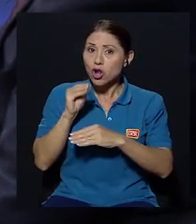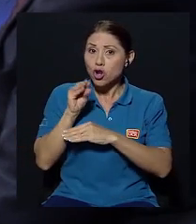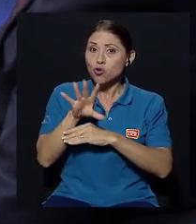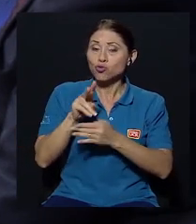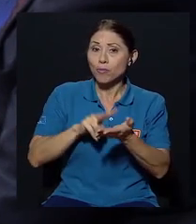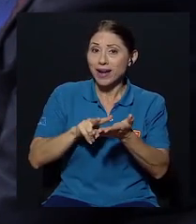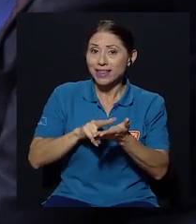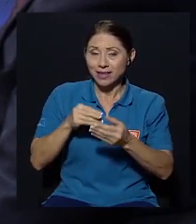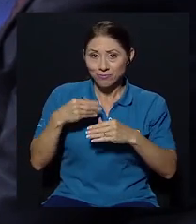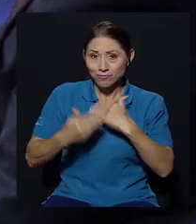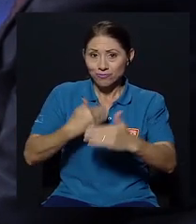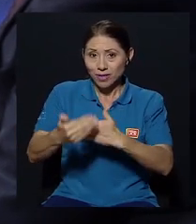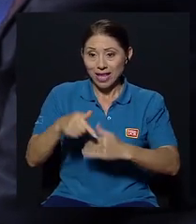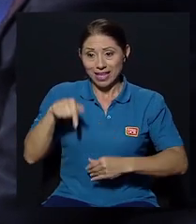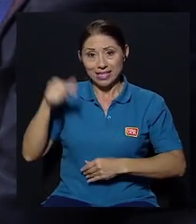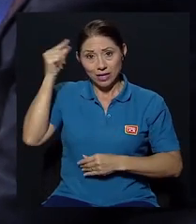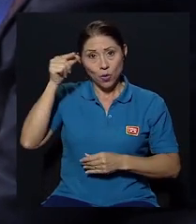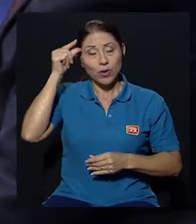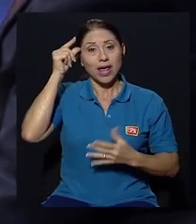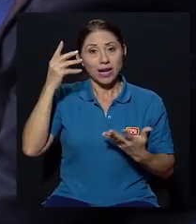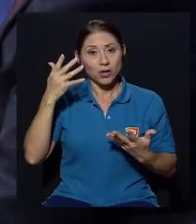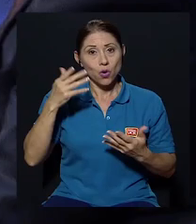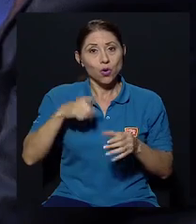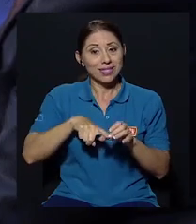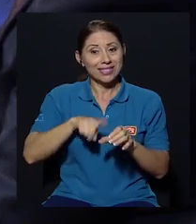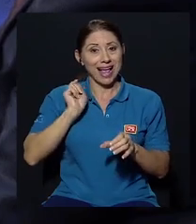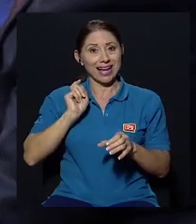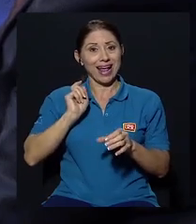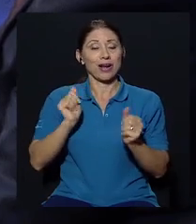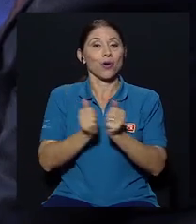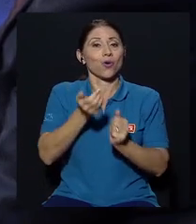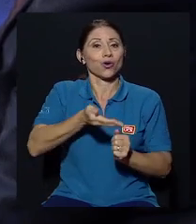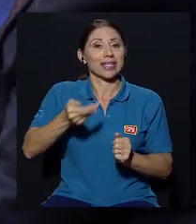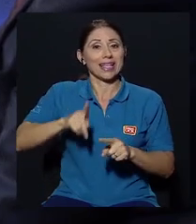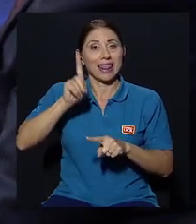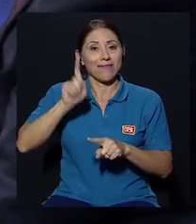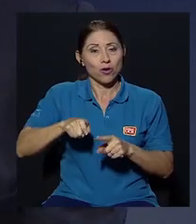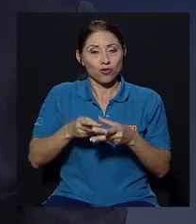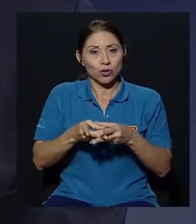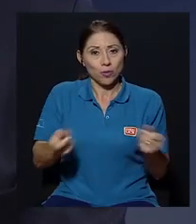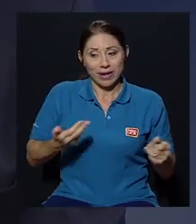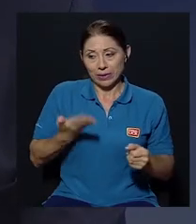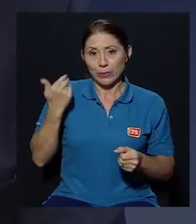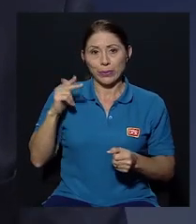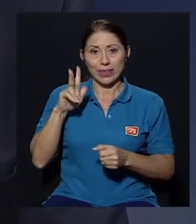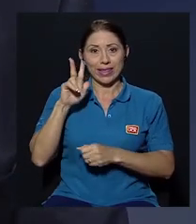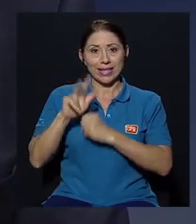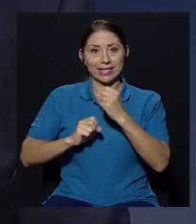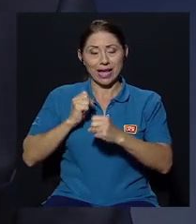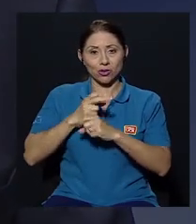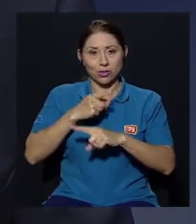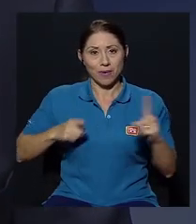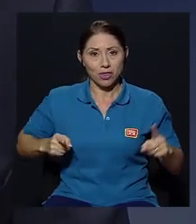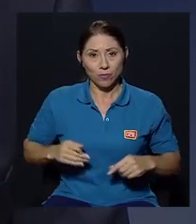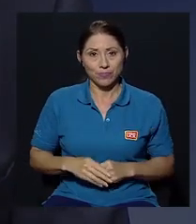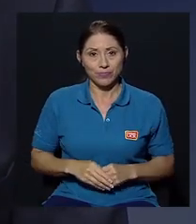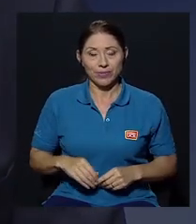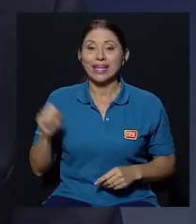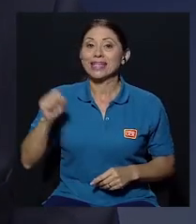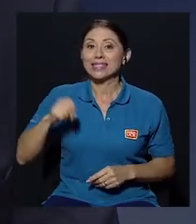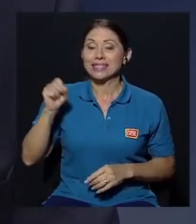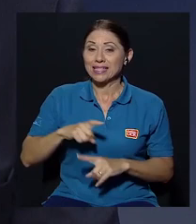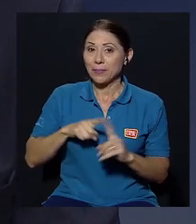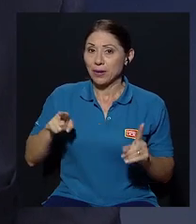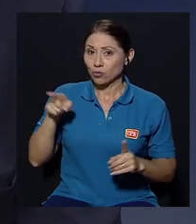salga este gobierno con cosas que definitivamente debió haber resuelto en estos tres años y medio si pero